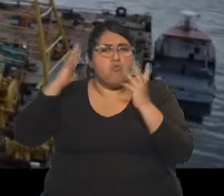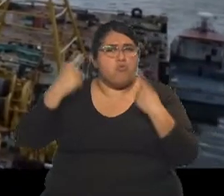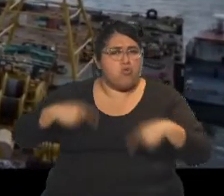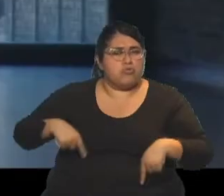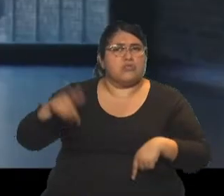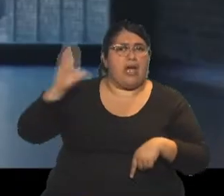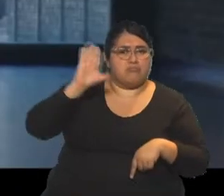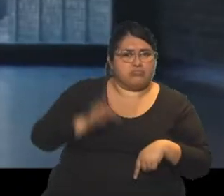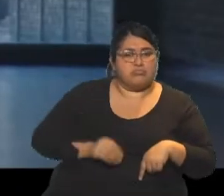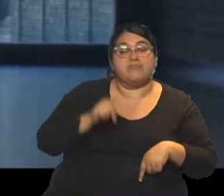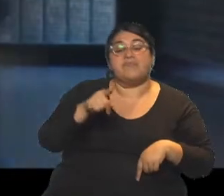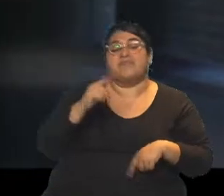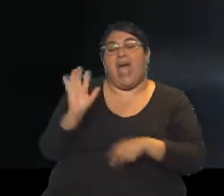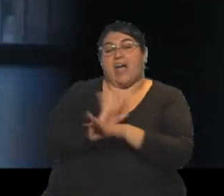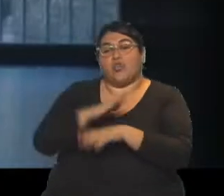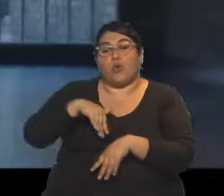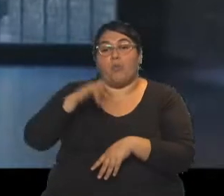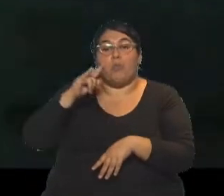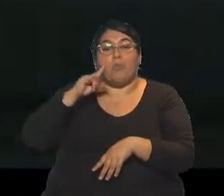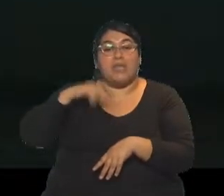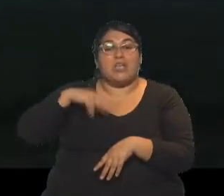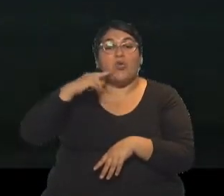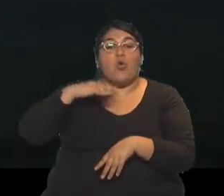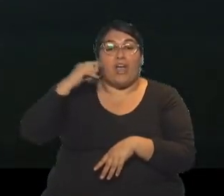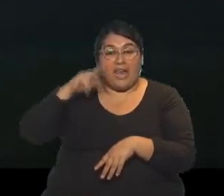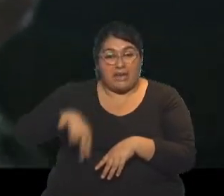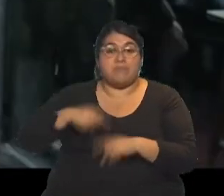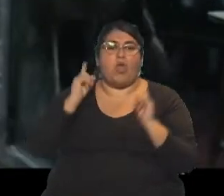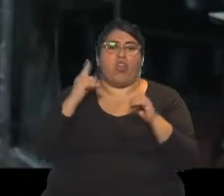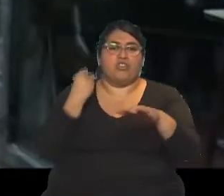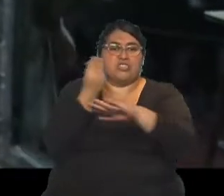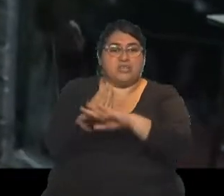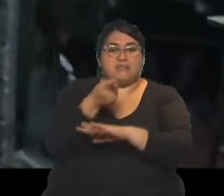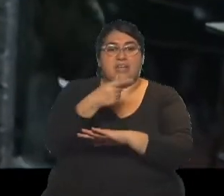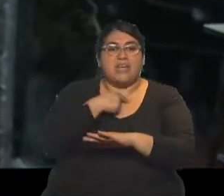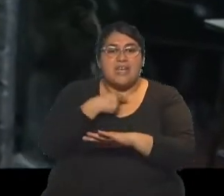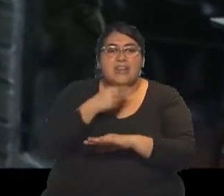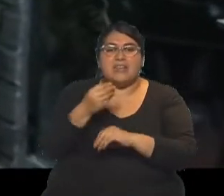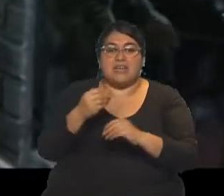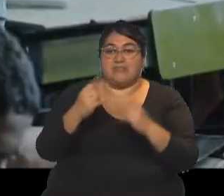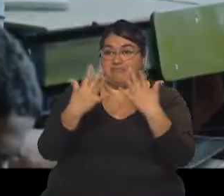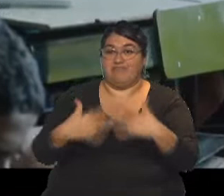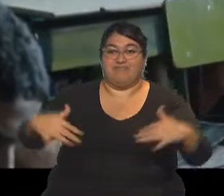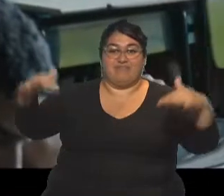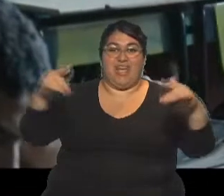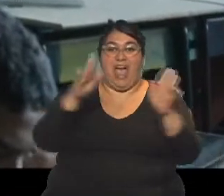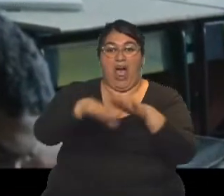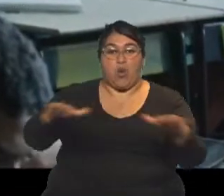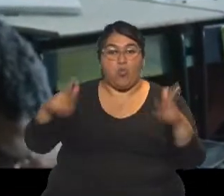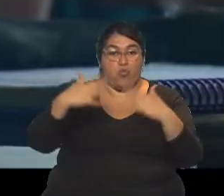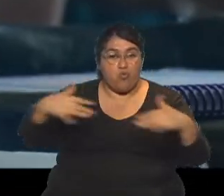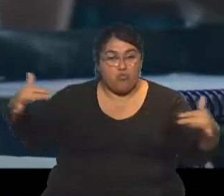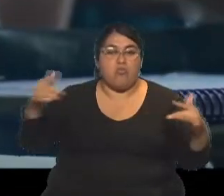Juan Minujín, con una historia de un docente que tiene que capturar la atención de su